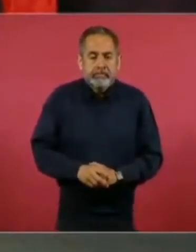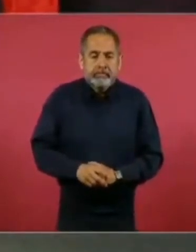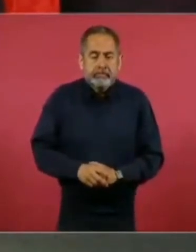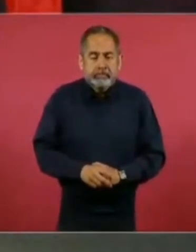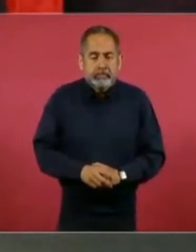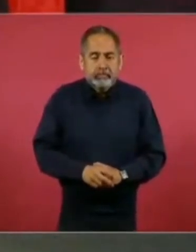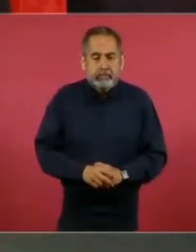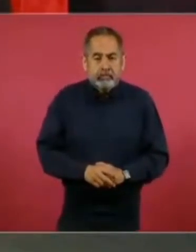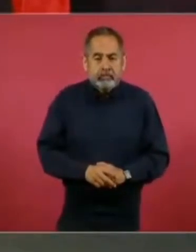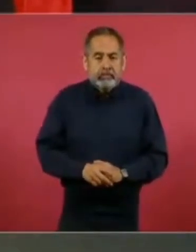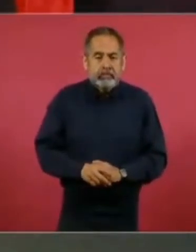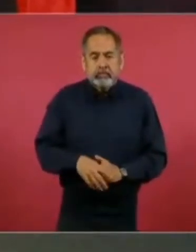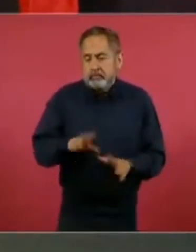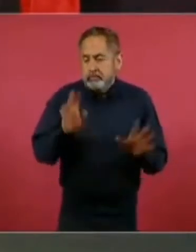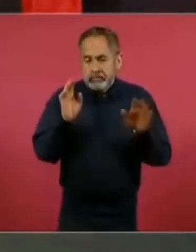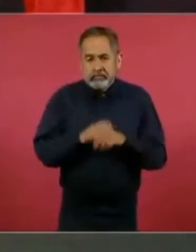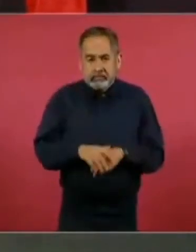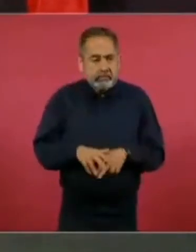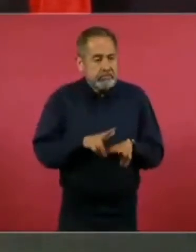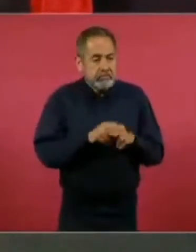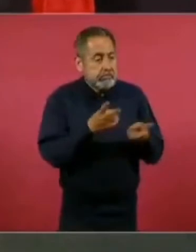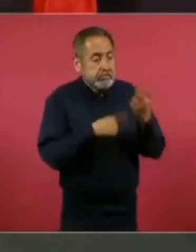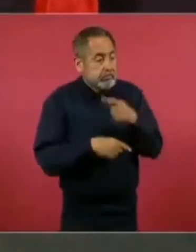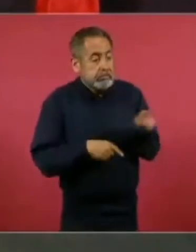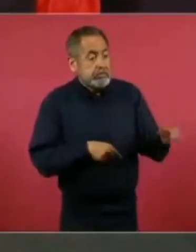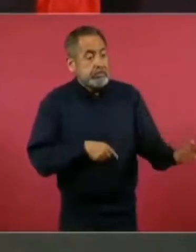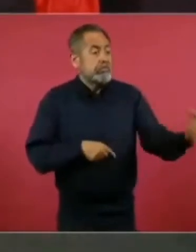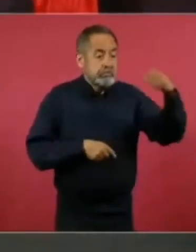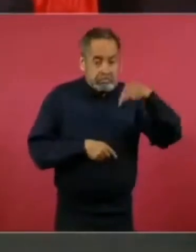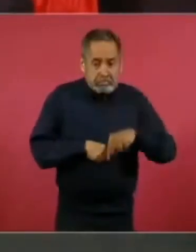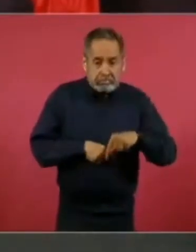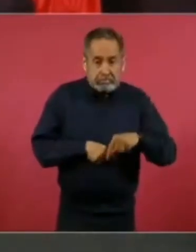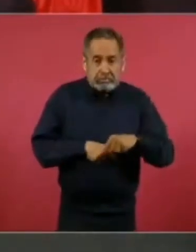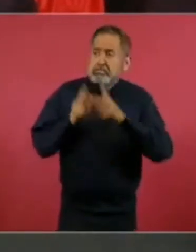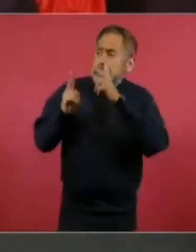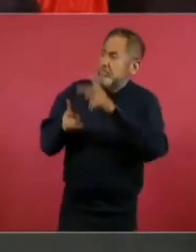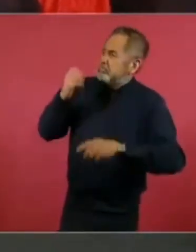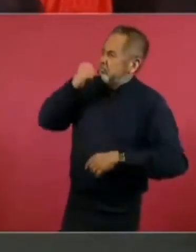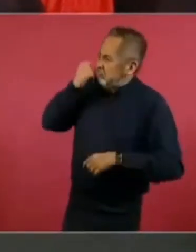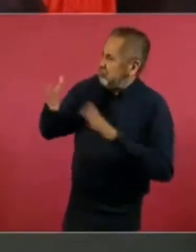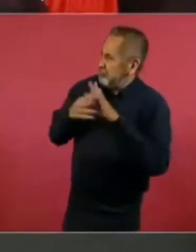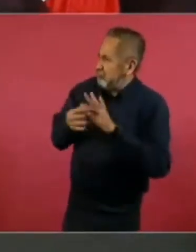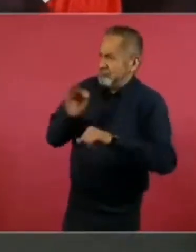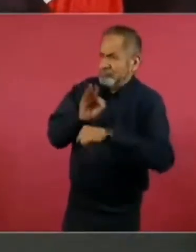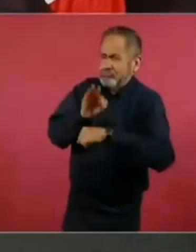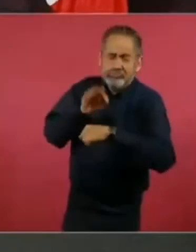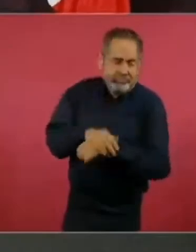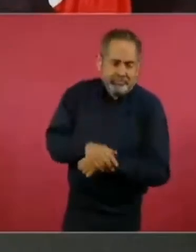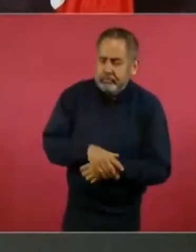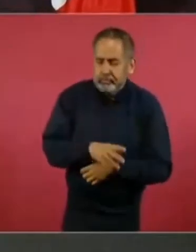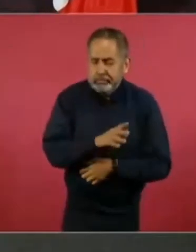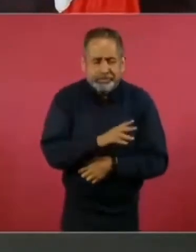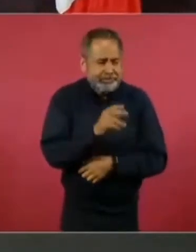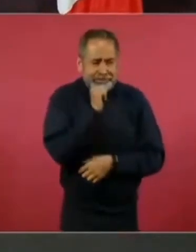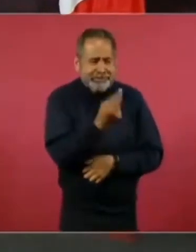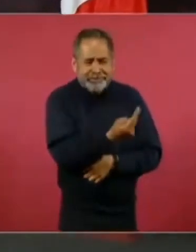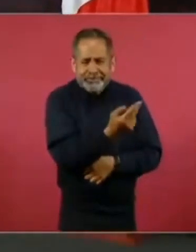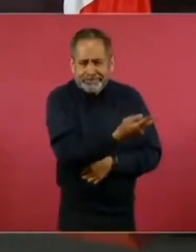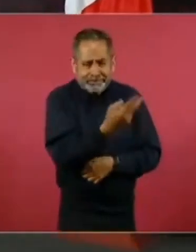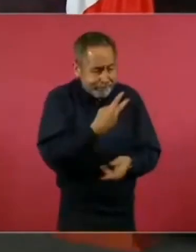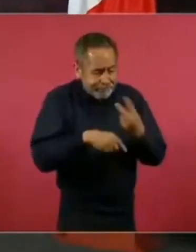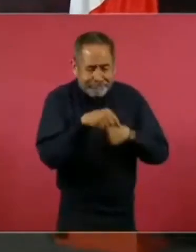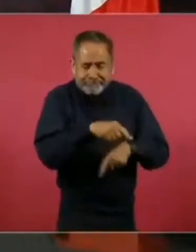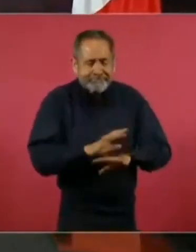también que ni venga el señor que está pidiendo que se le